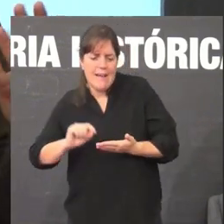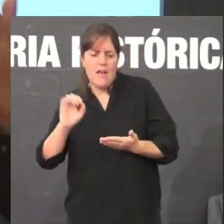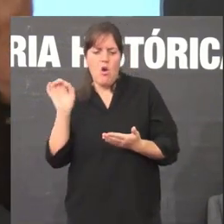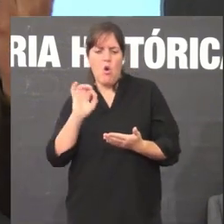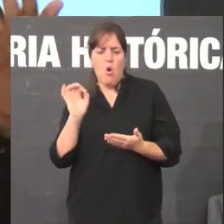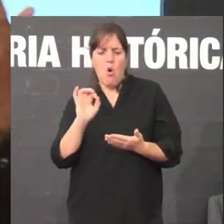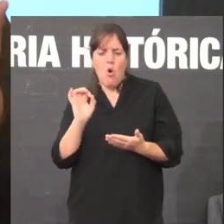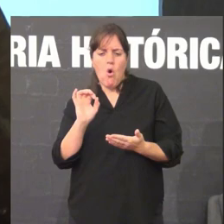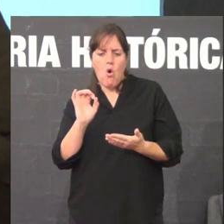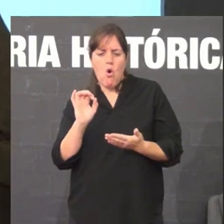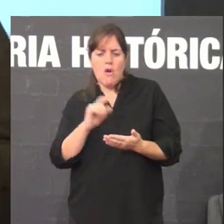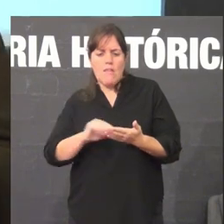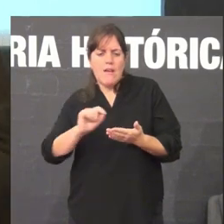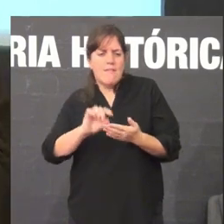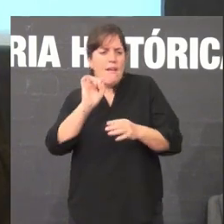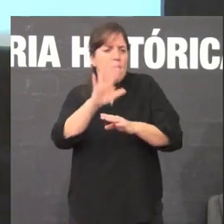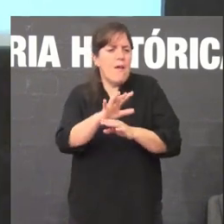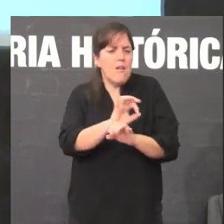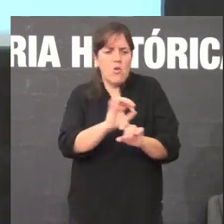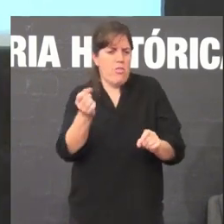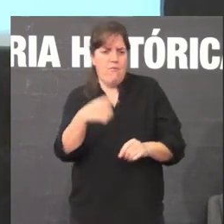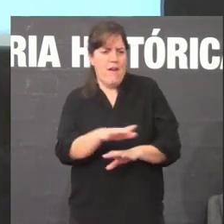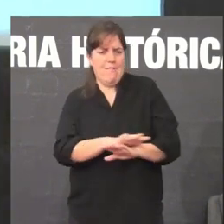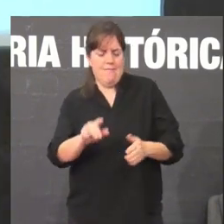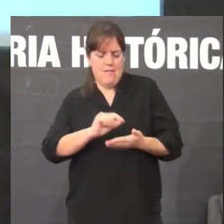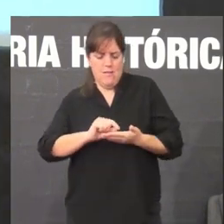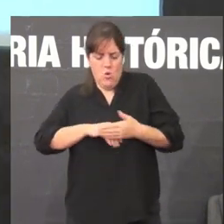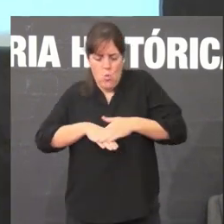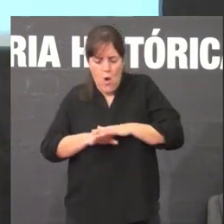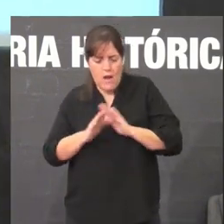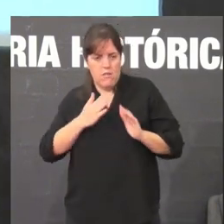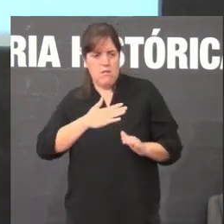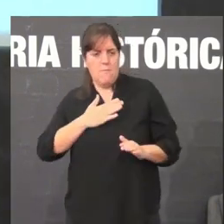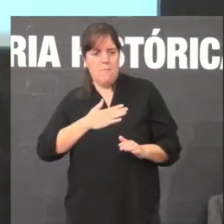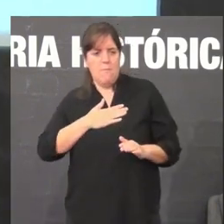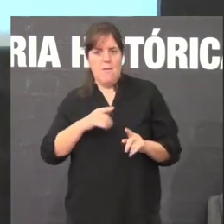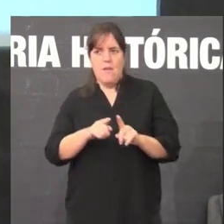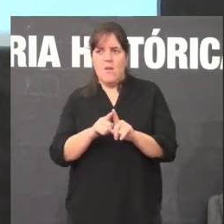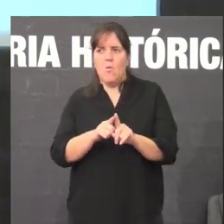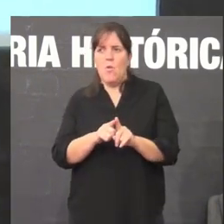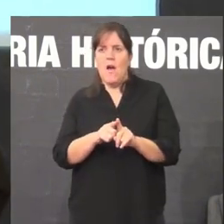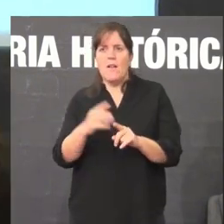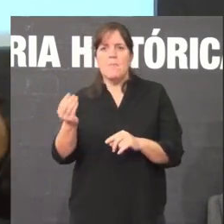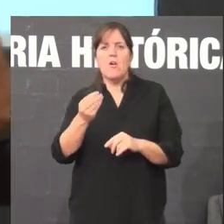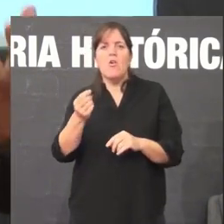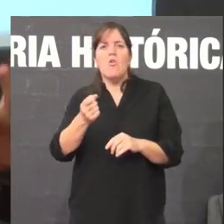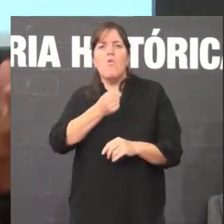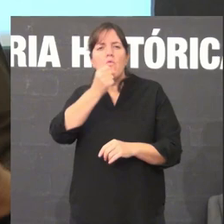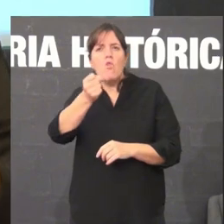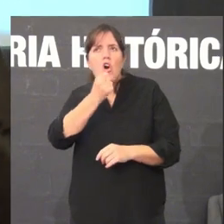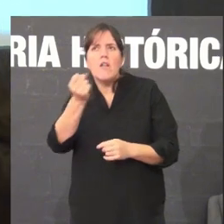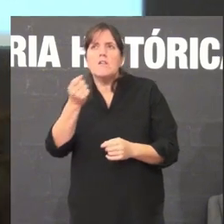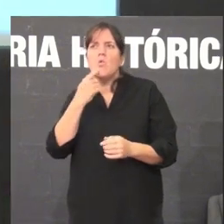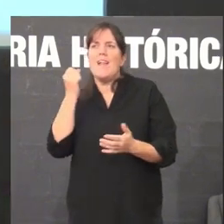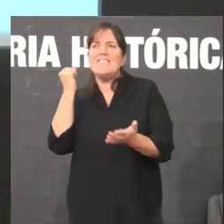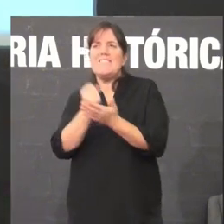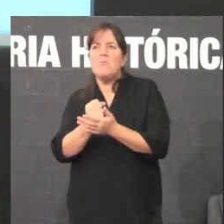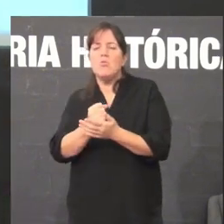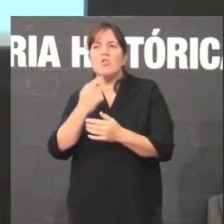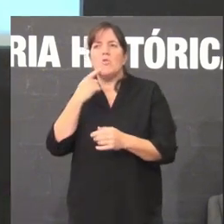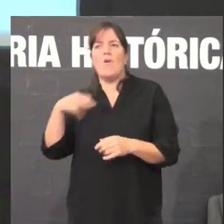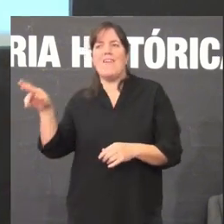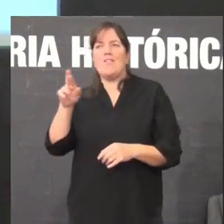van chegar a destinatario moitas veces, e non tanto chegan a destinatario mellor que as que se envían. Flores, símbolos, rituais,